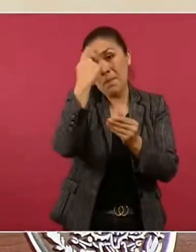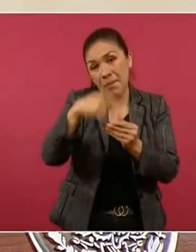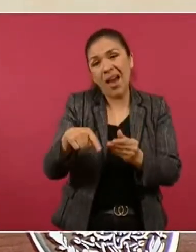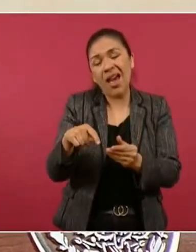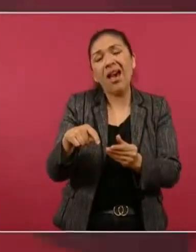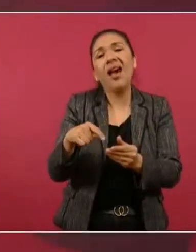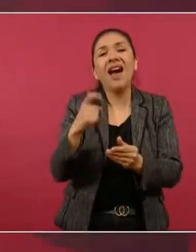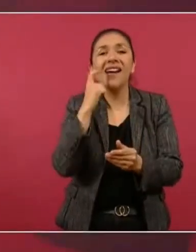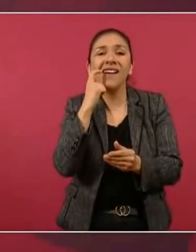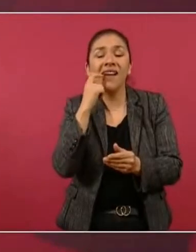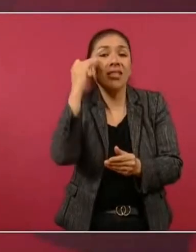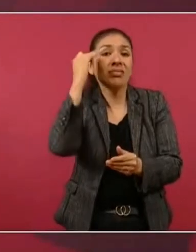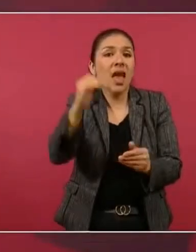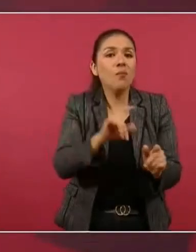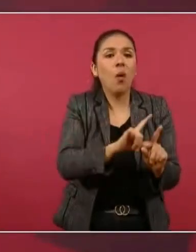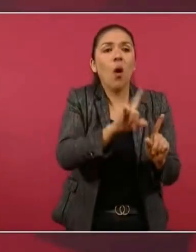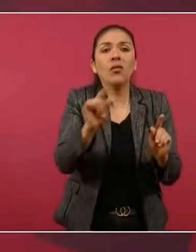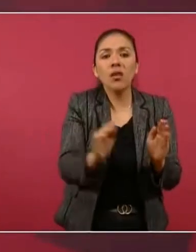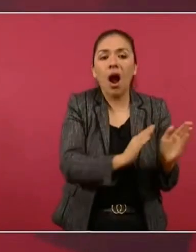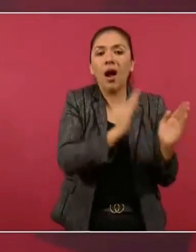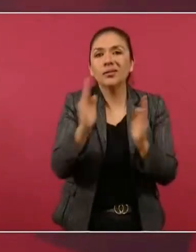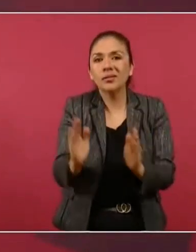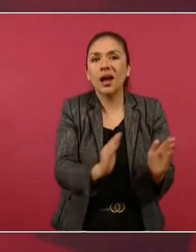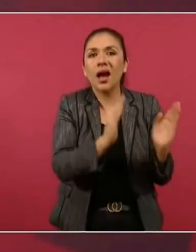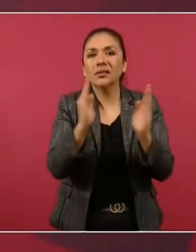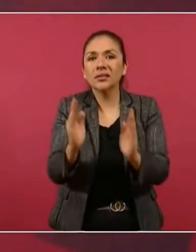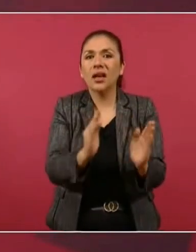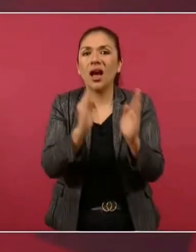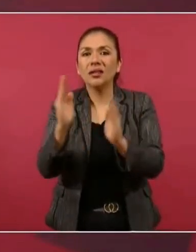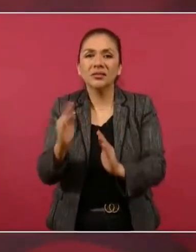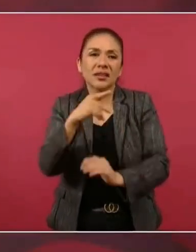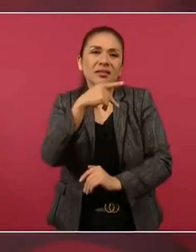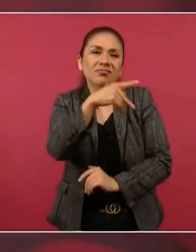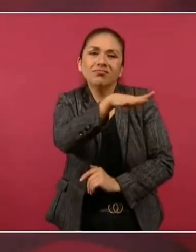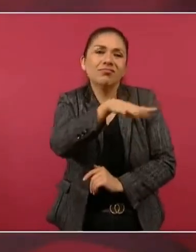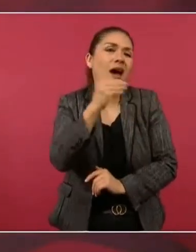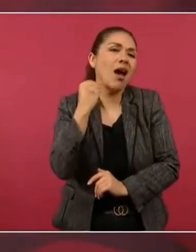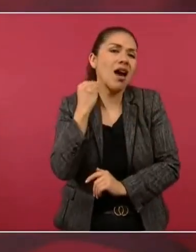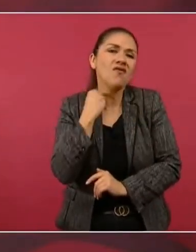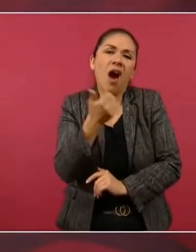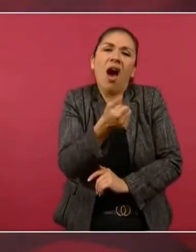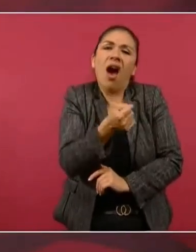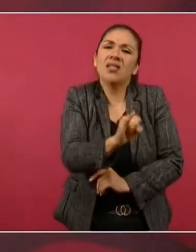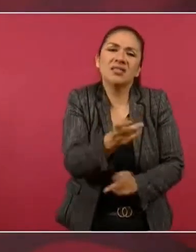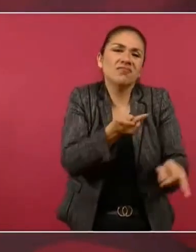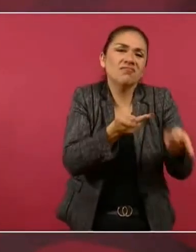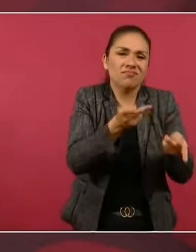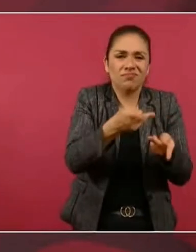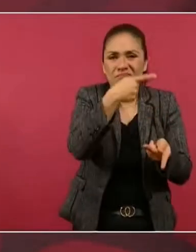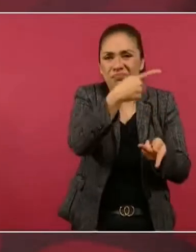de abogados huishacheros al